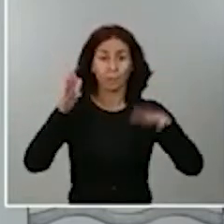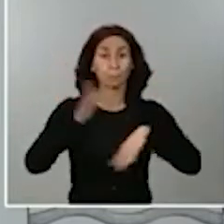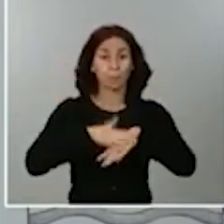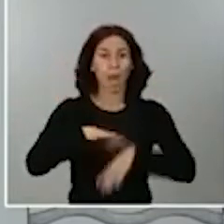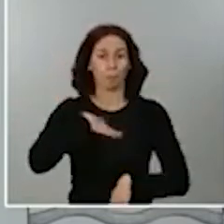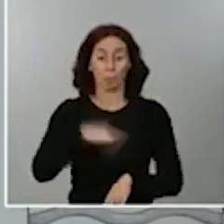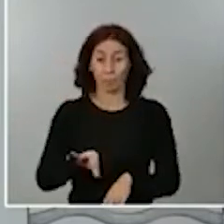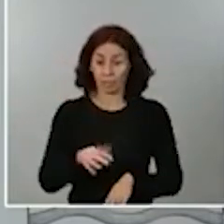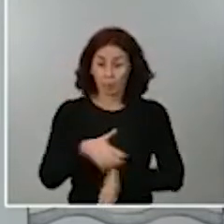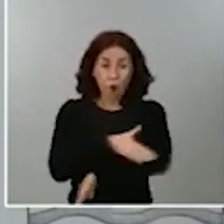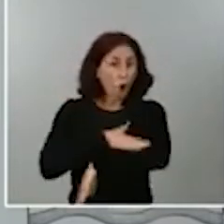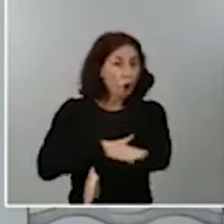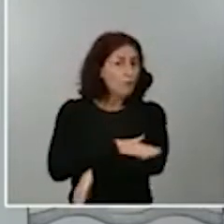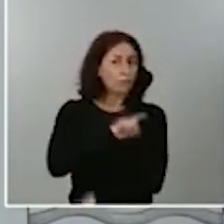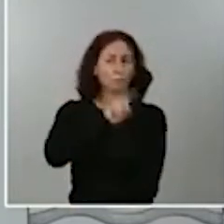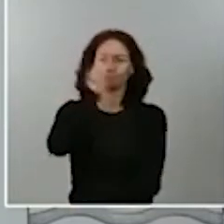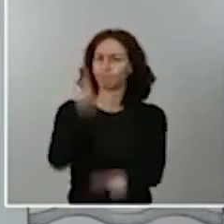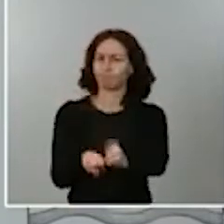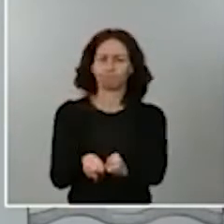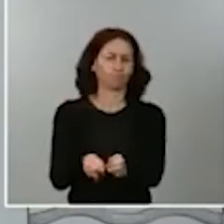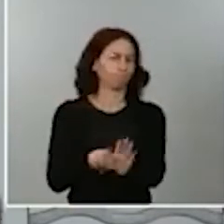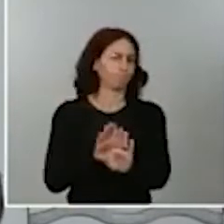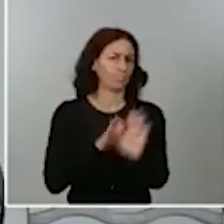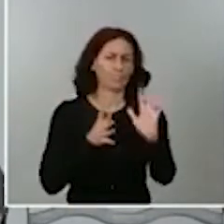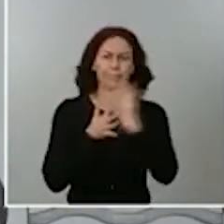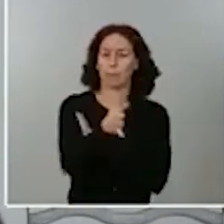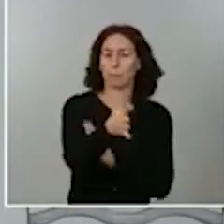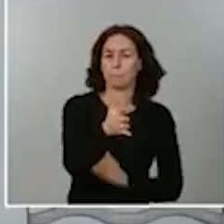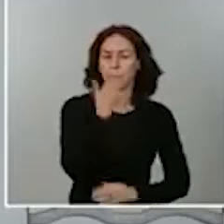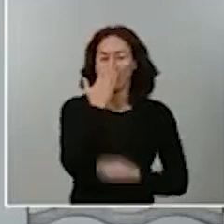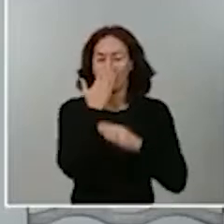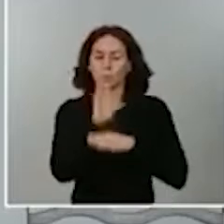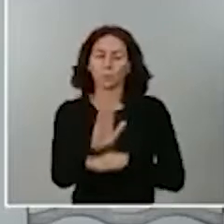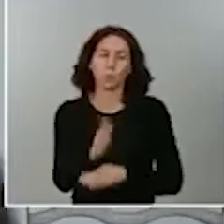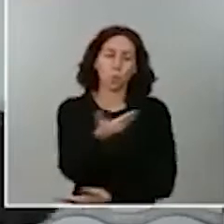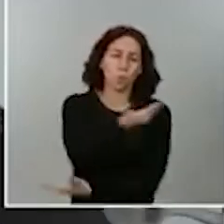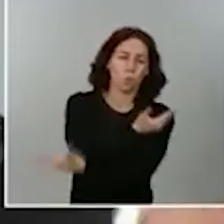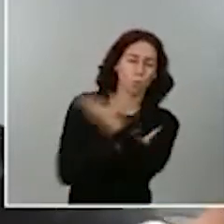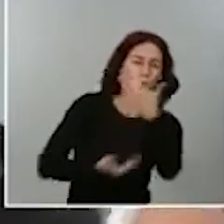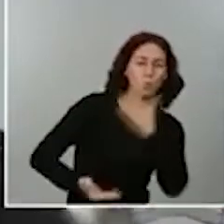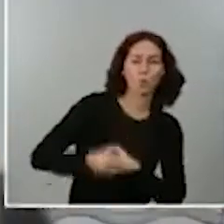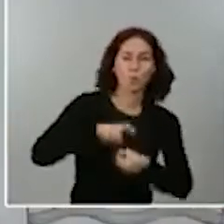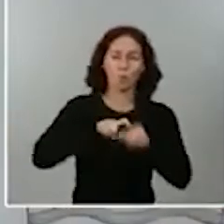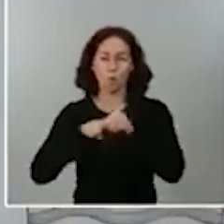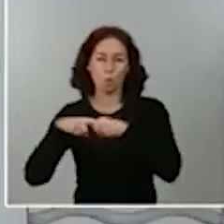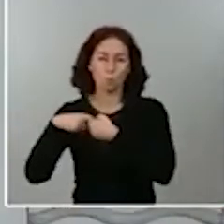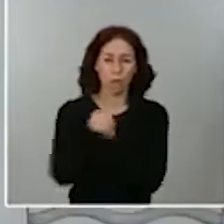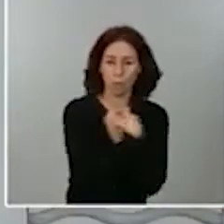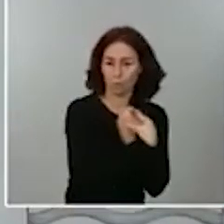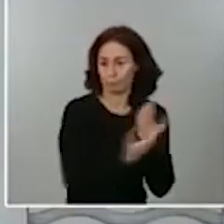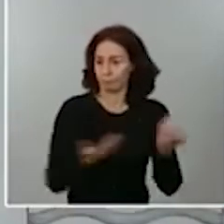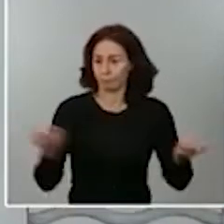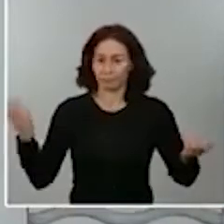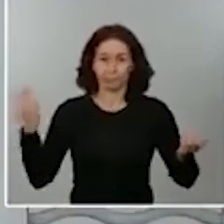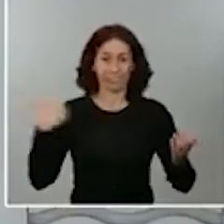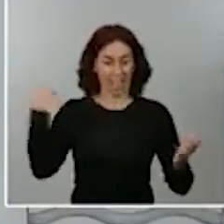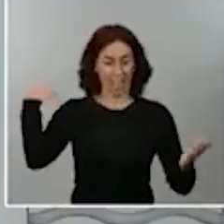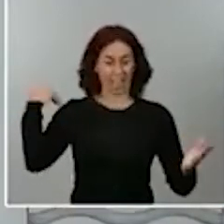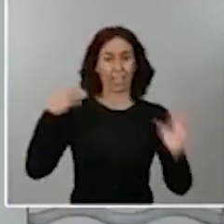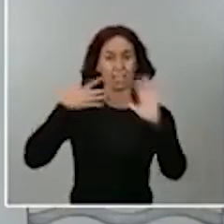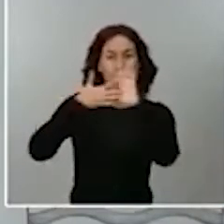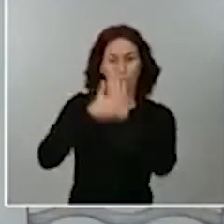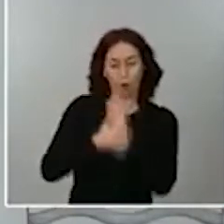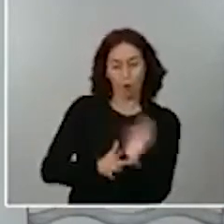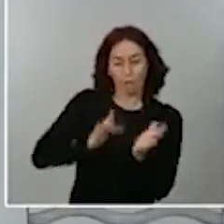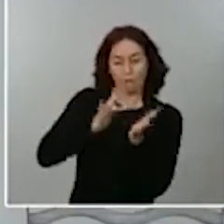en una actitud de cooperación. Les he relatado antes la cronología, se pidió ayuda por parte de la Comunidad de Madrid.